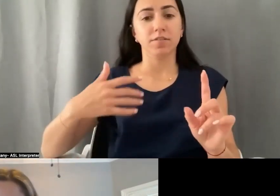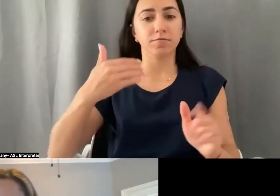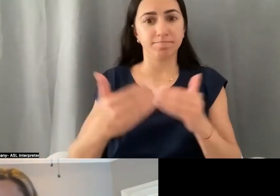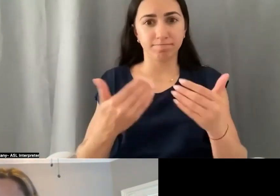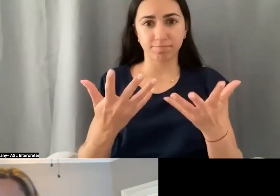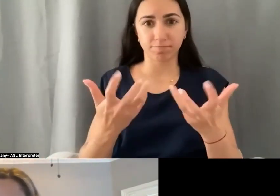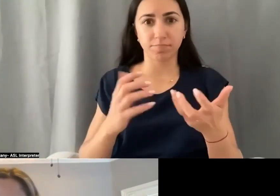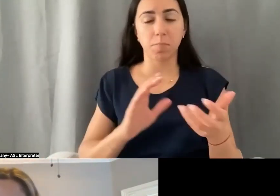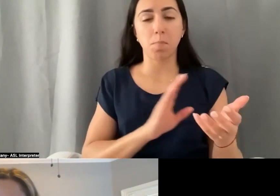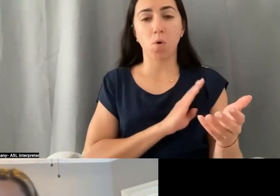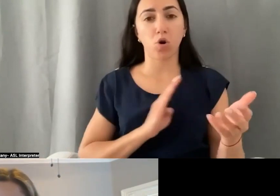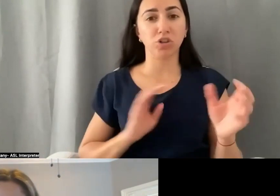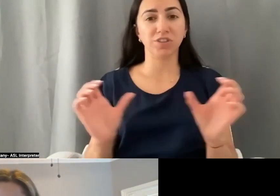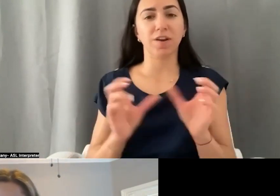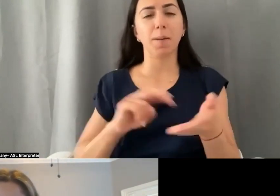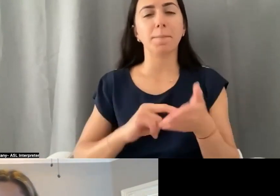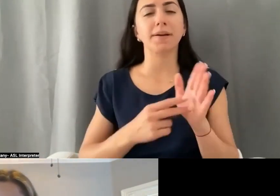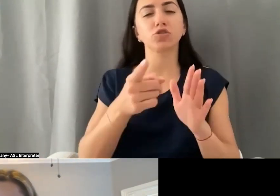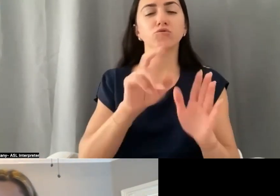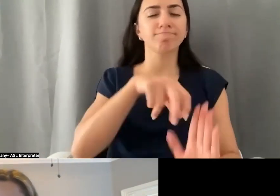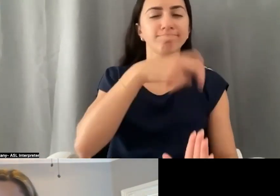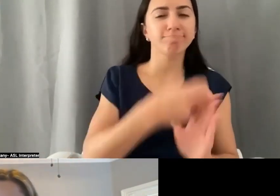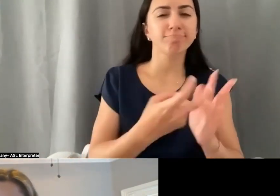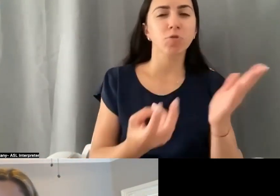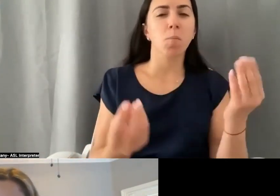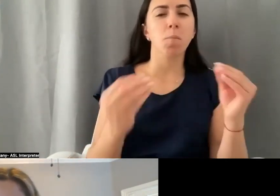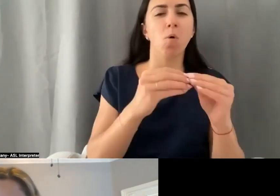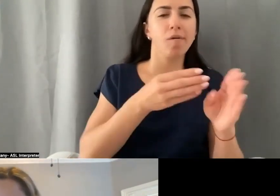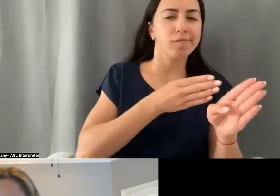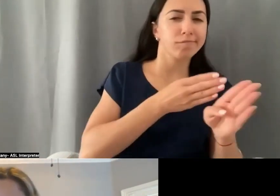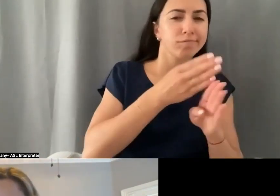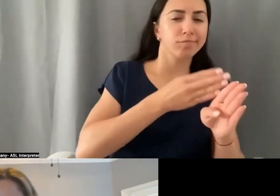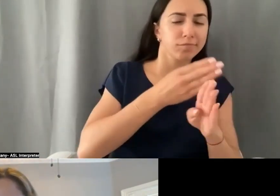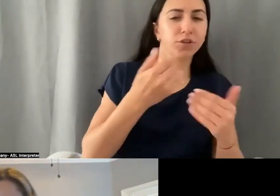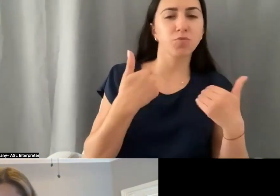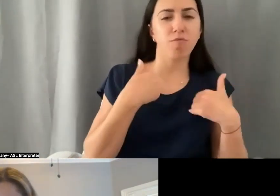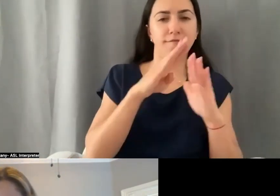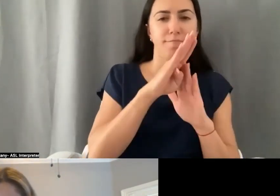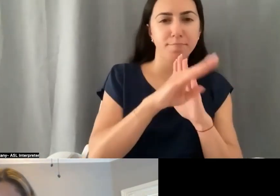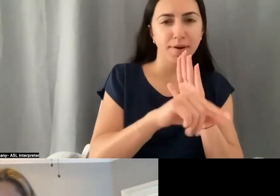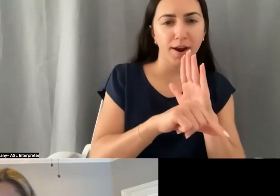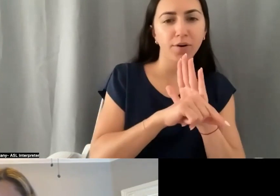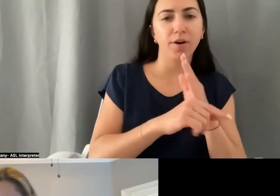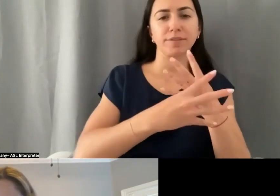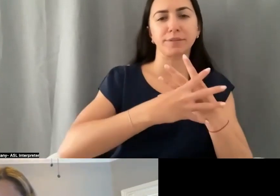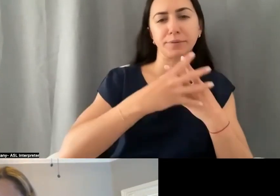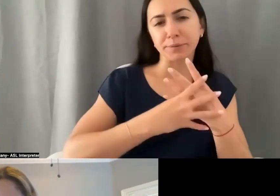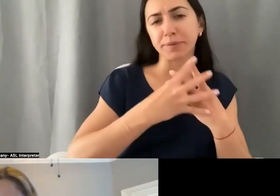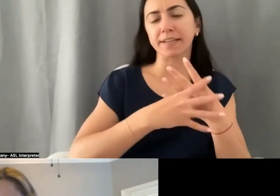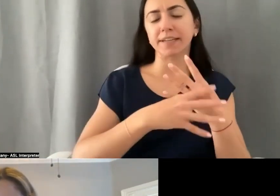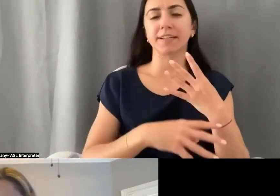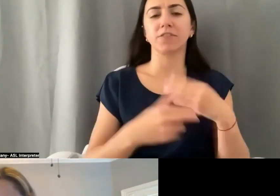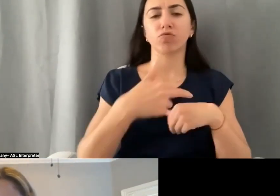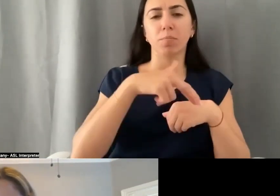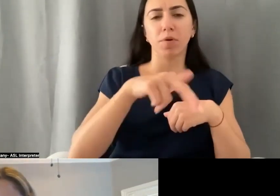la mayoría, si una persona aparece como certificada en este campo, es una